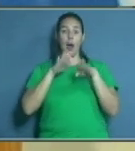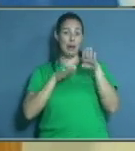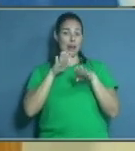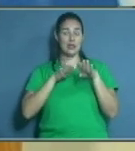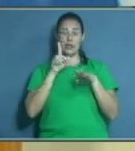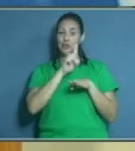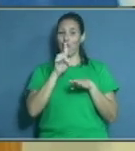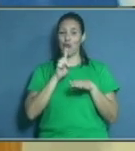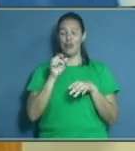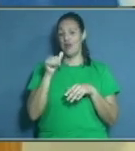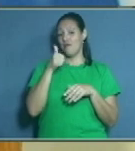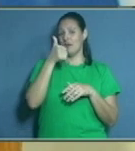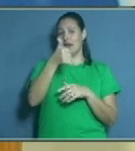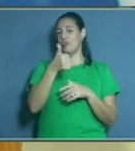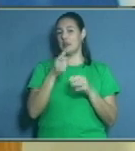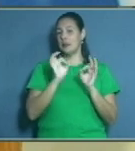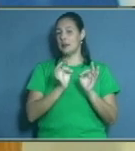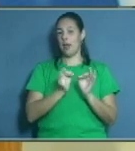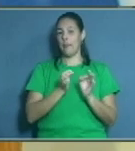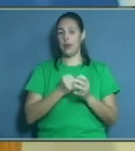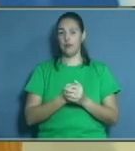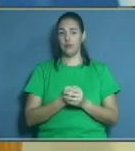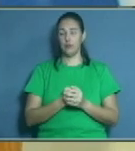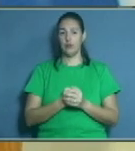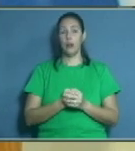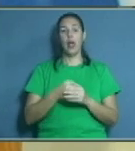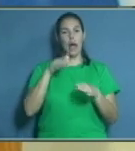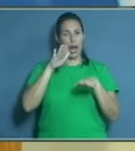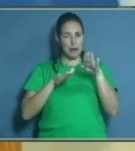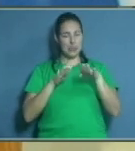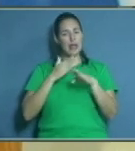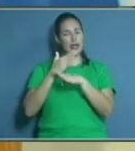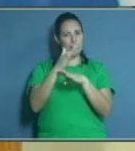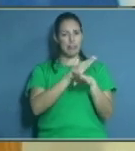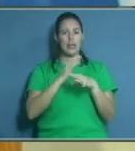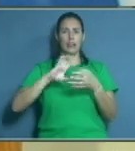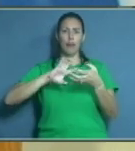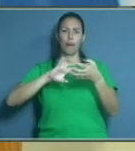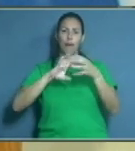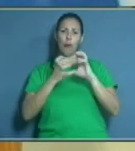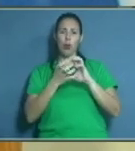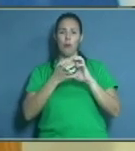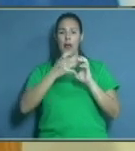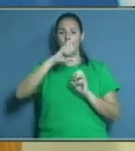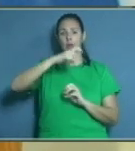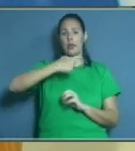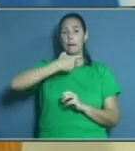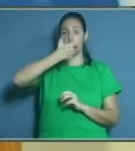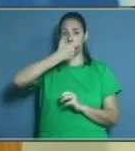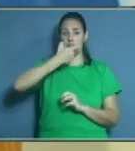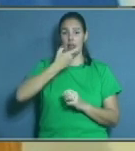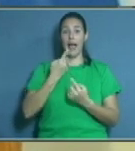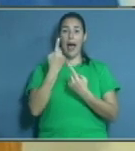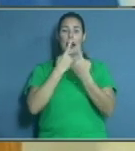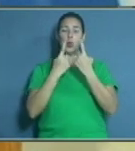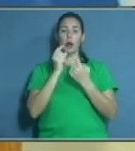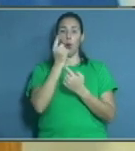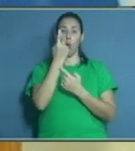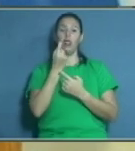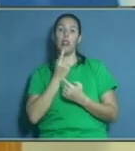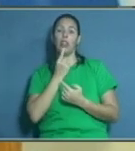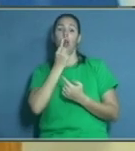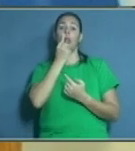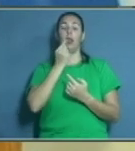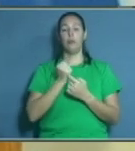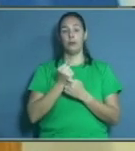sea así. También hay distintos tipos de prótesis dentales, porque está la prótesis fija, está la prótesis removible. ¿Qué su